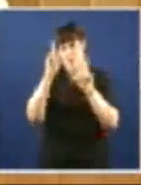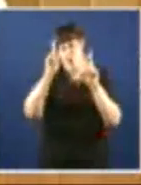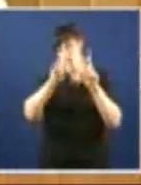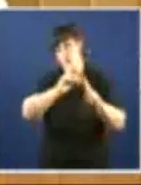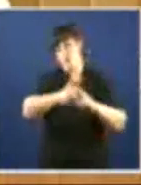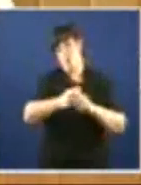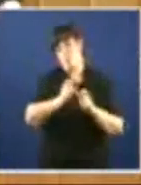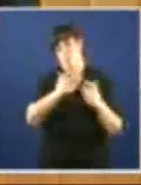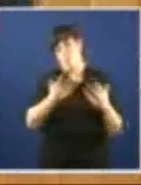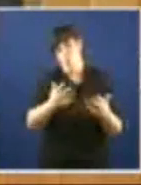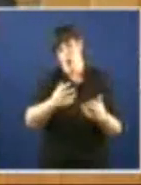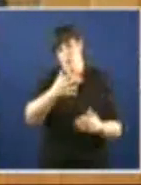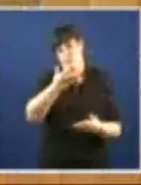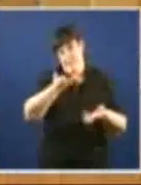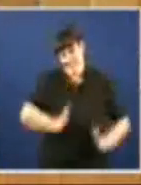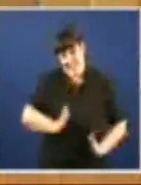acusarán